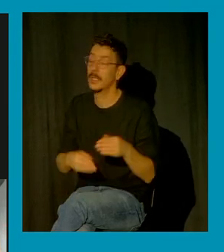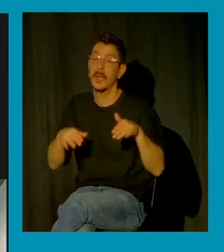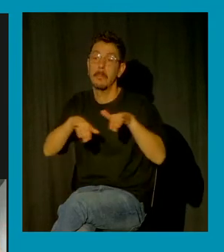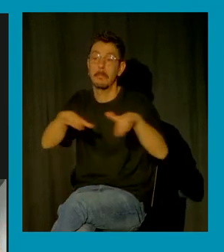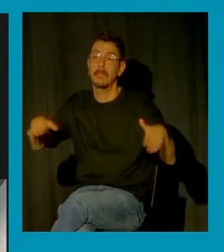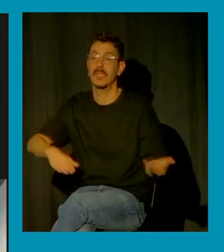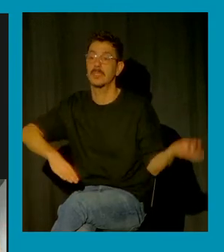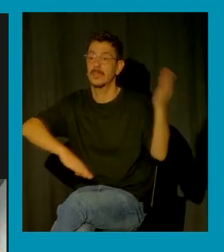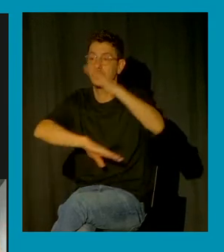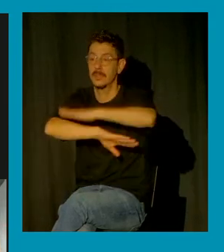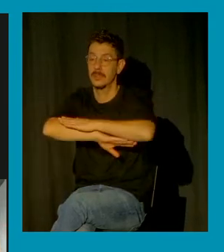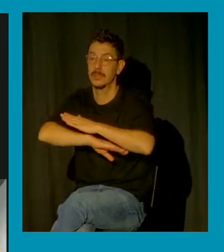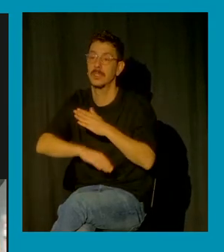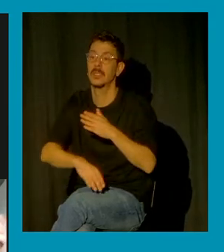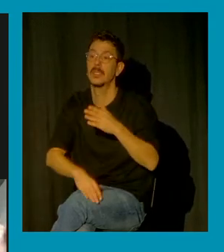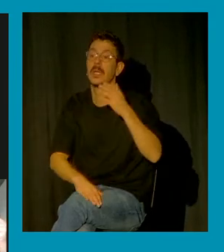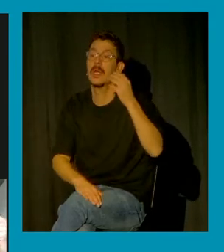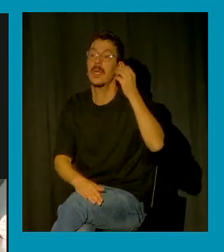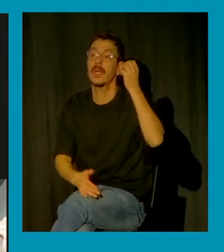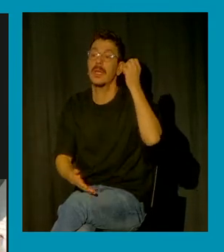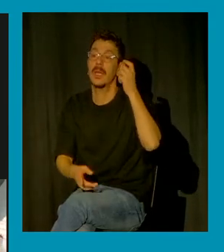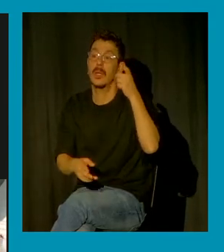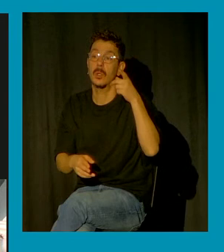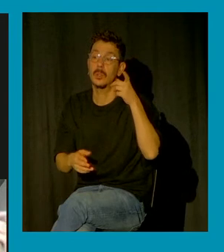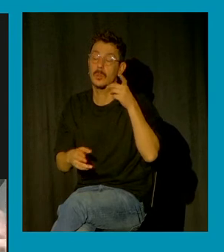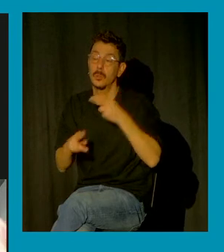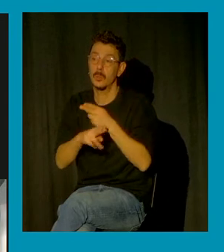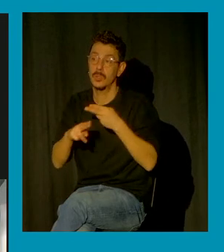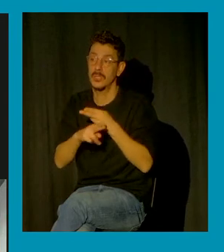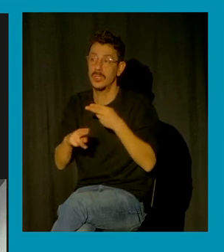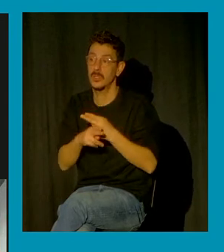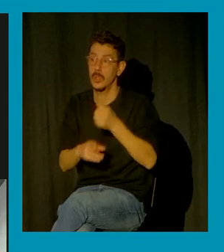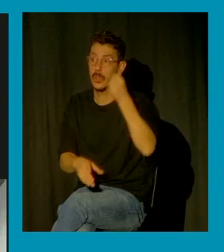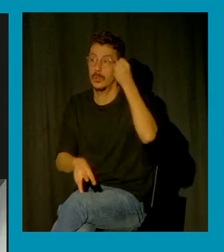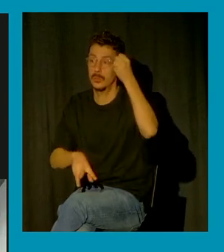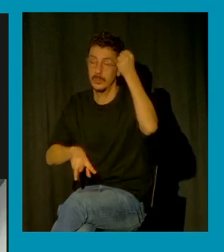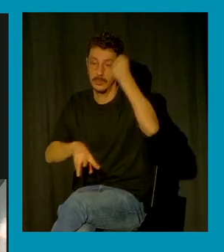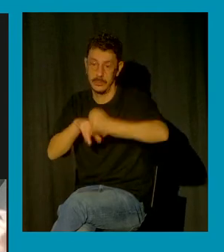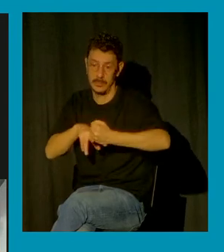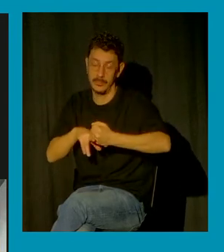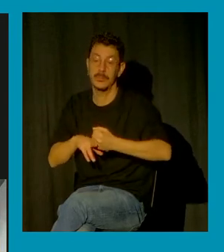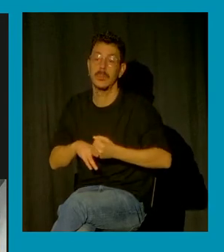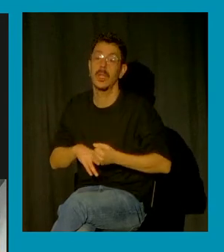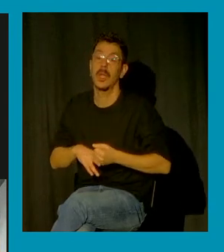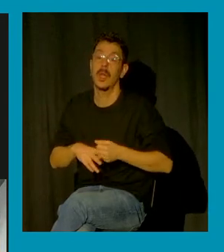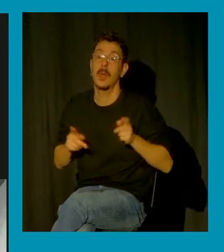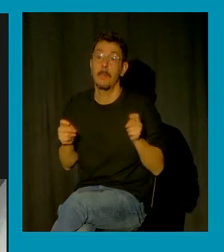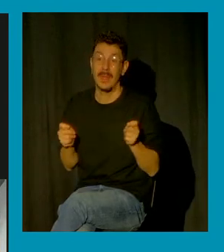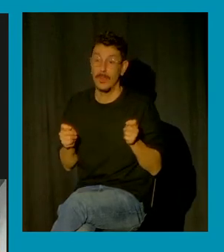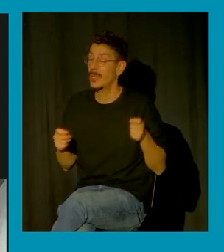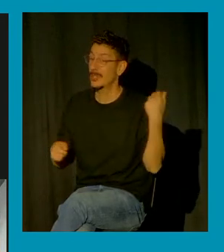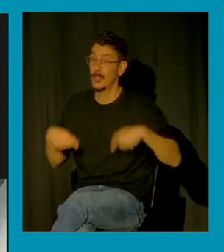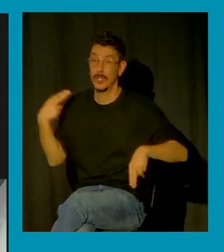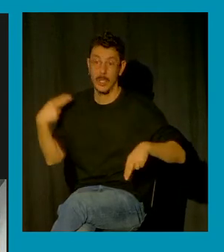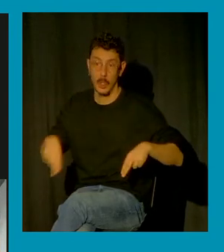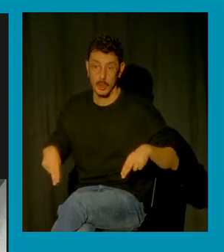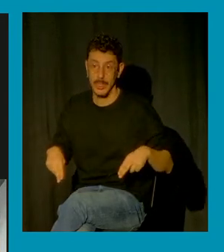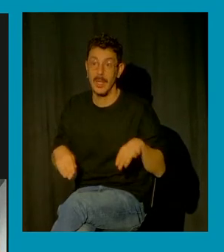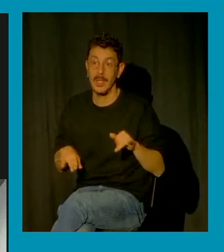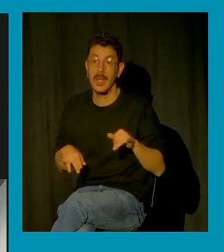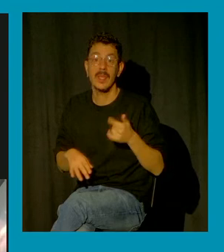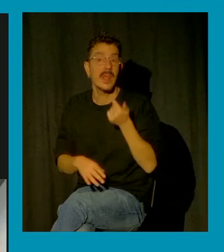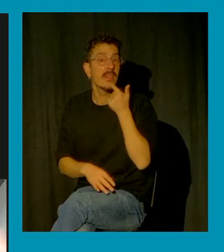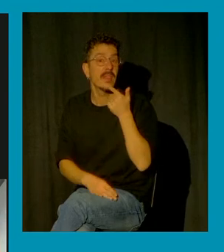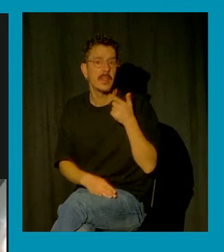clavaron un cuchillo entre las piernas cortes en los pezones bueno luego ella contó que se había sentido agredida